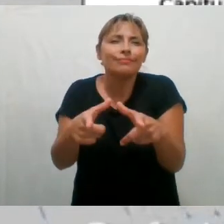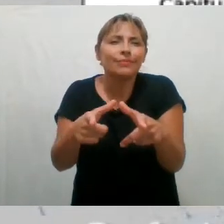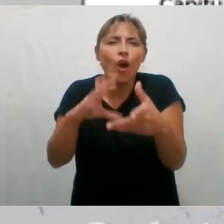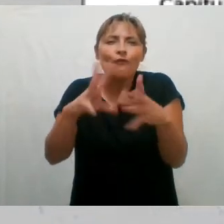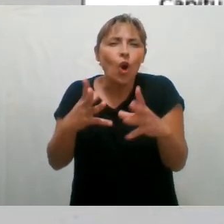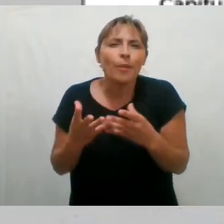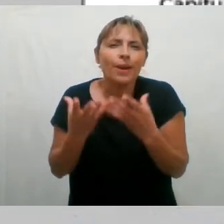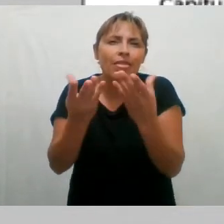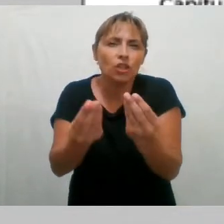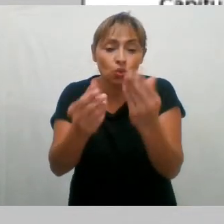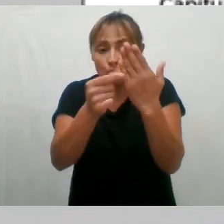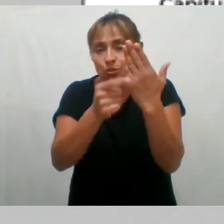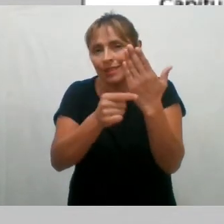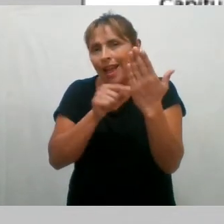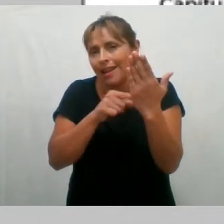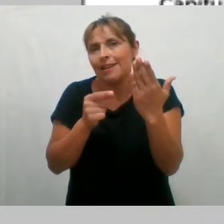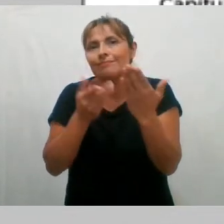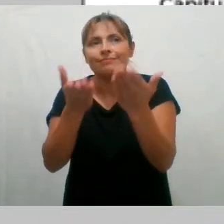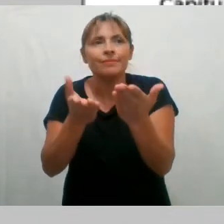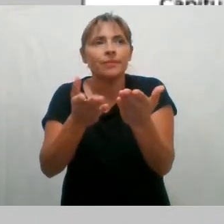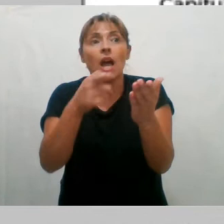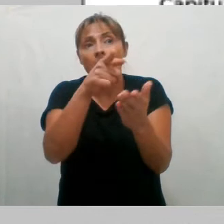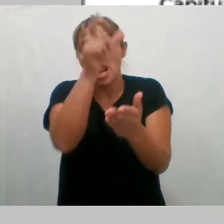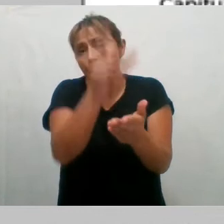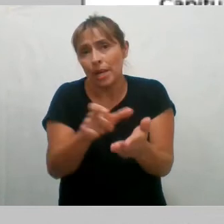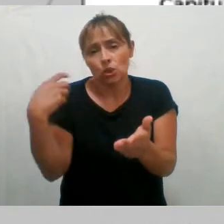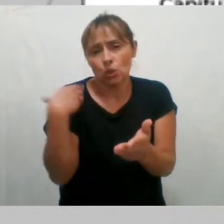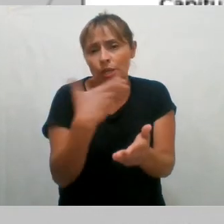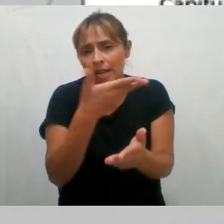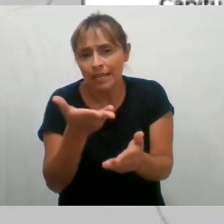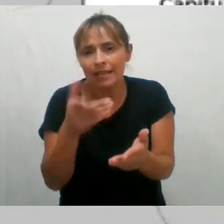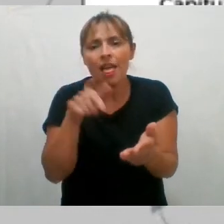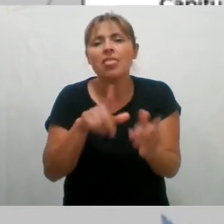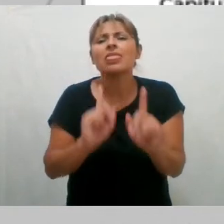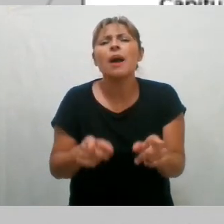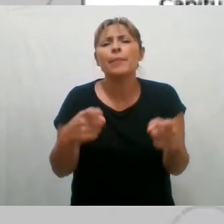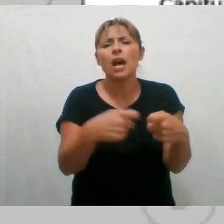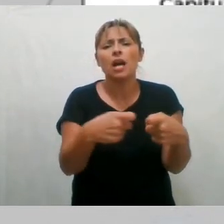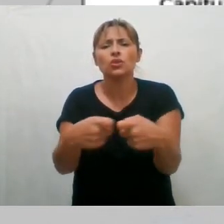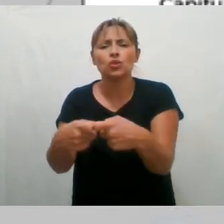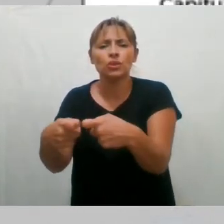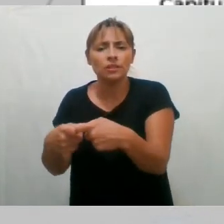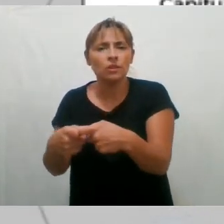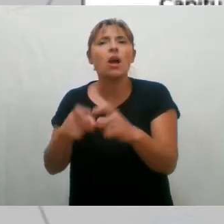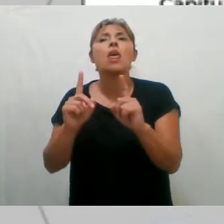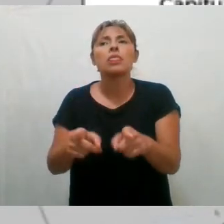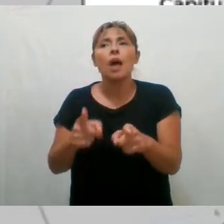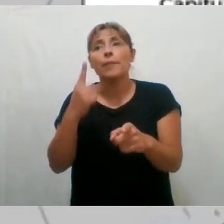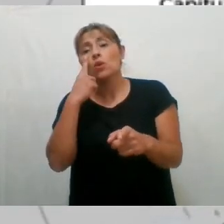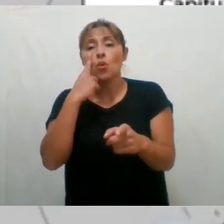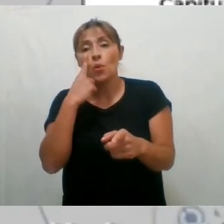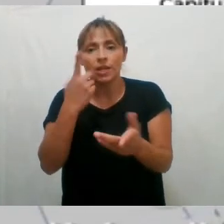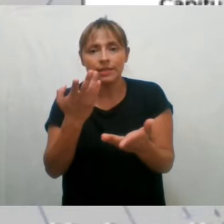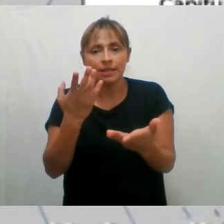gente en general, por supuesto, en este caso también las organizaciones, como decía Daniela, de la sociedad civil y los propios gobiernos